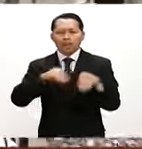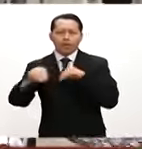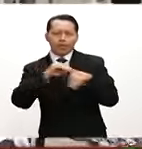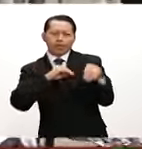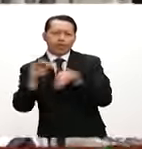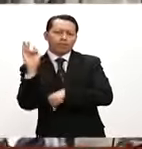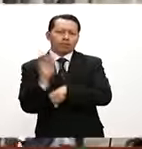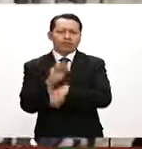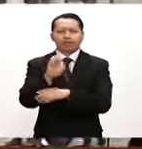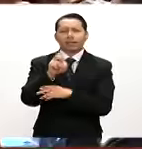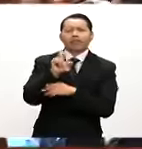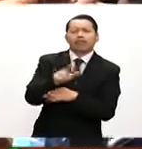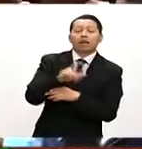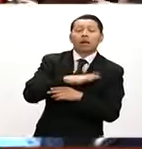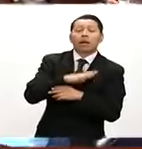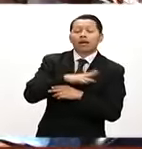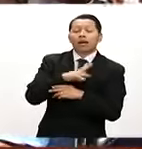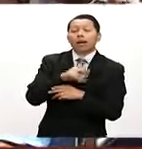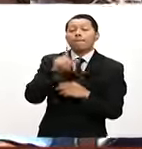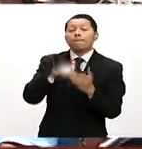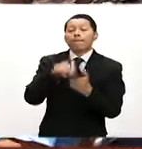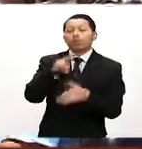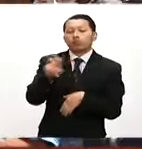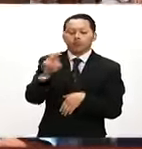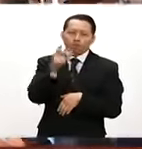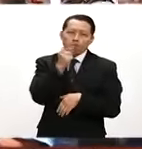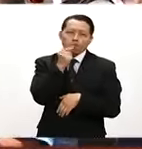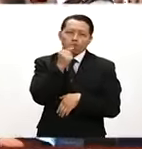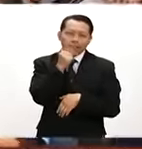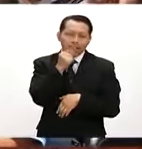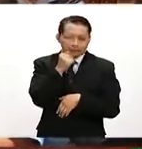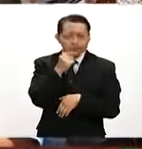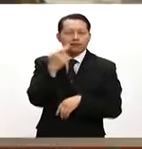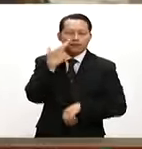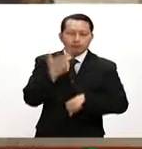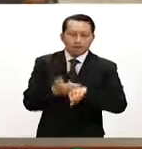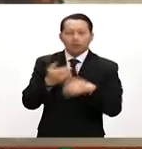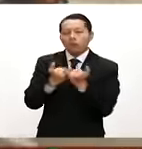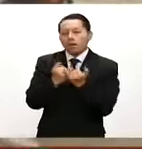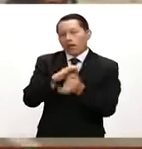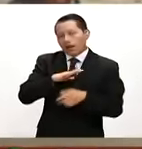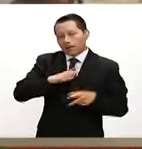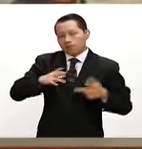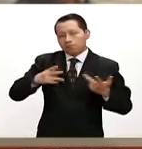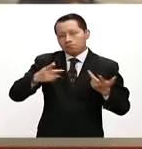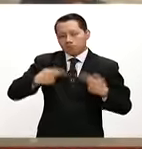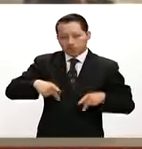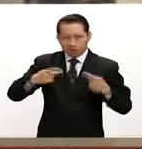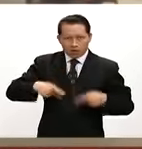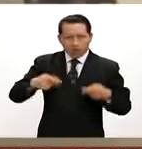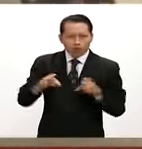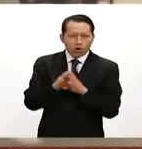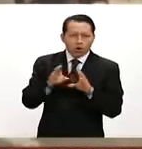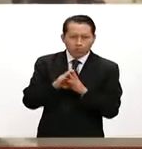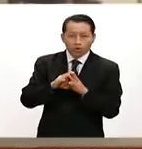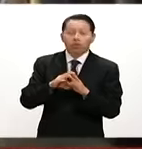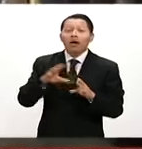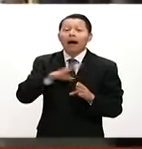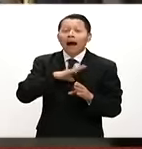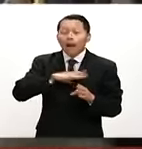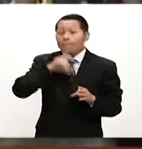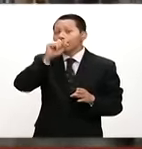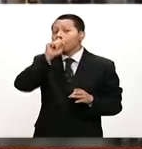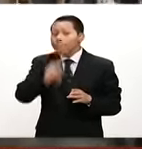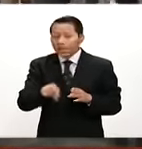Para ello han sido asignados más de 1.200 policías. Se tiene previsto el despliegue de personal desde la llegada de los